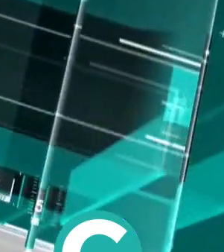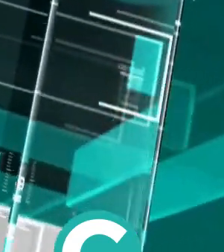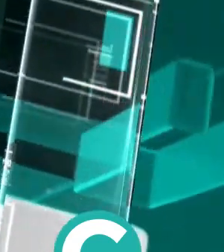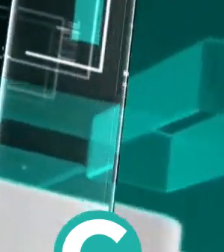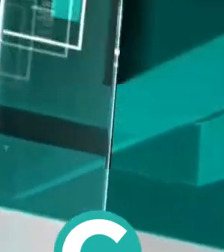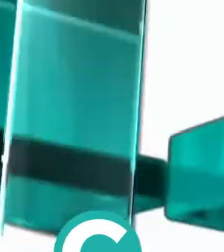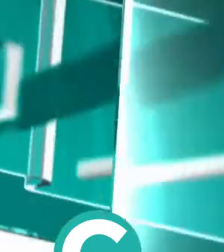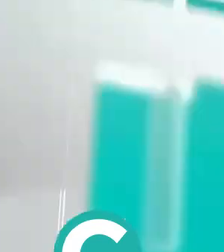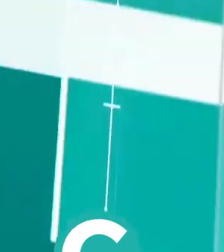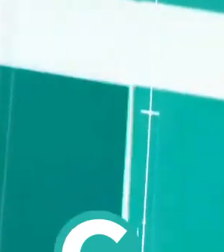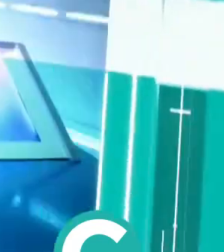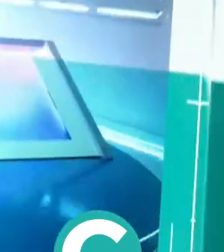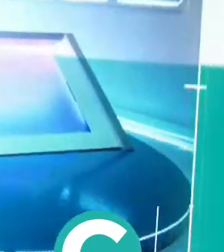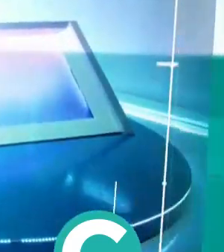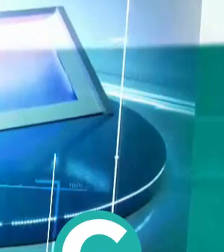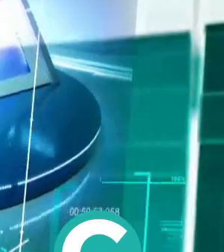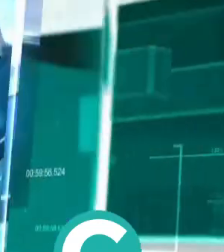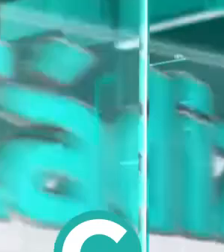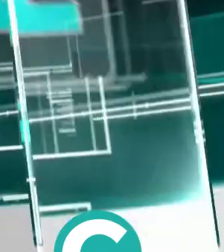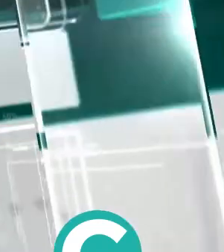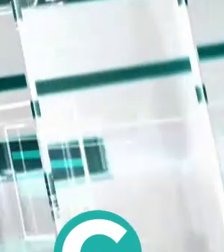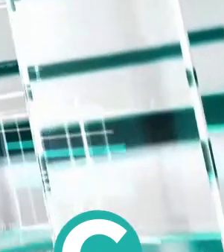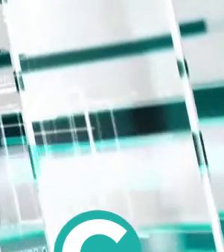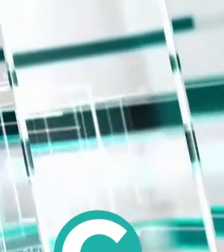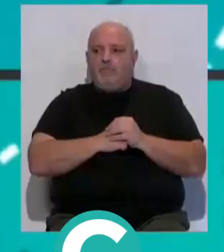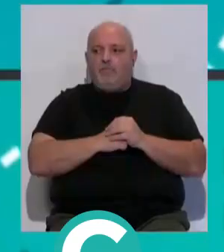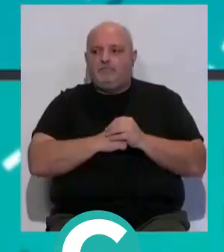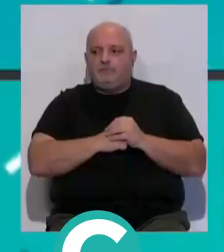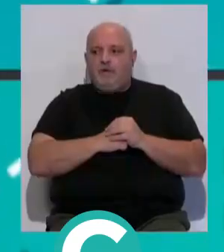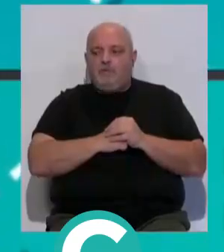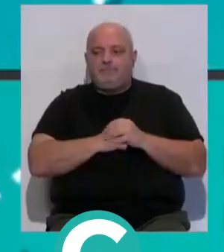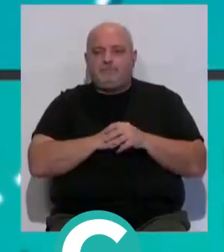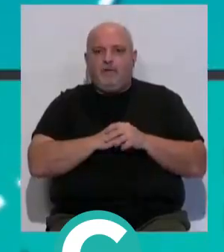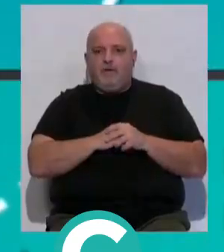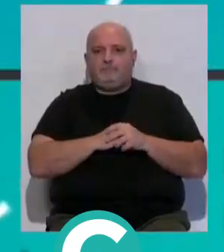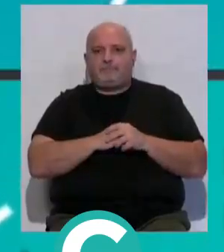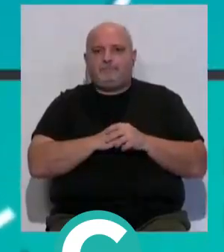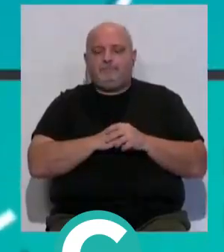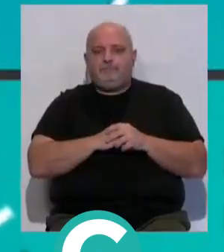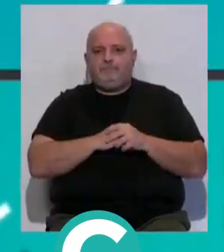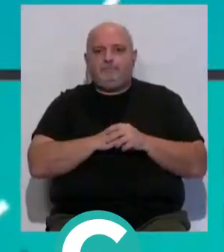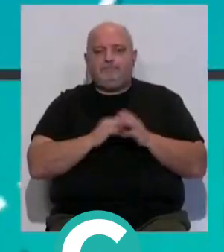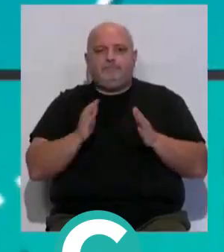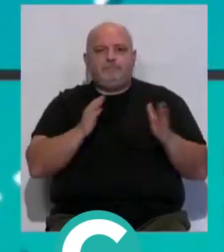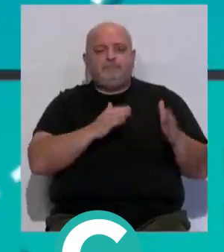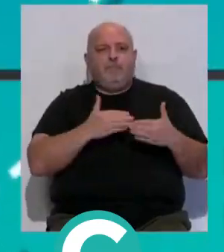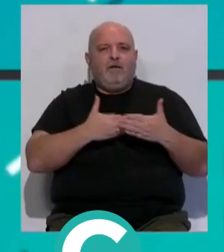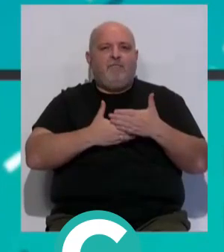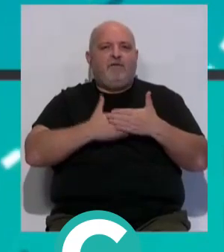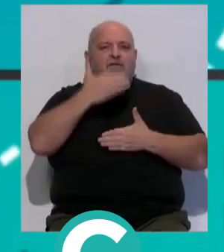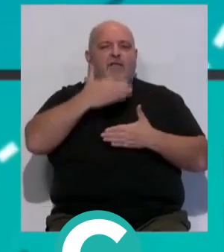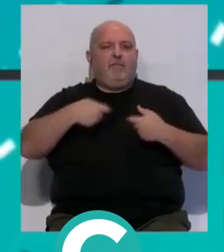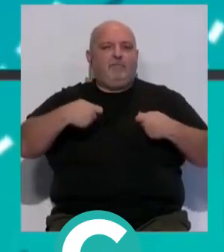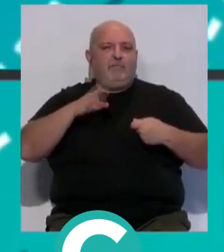La tabla de oleajes y mareas. Y la fachada del